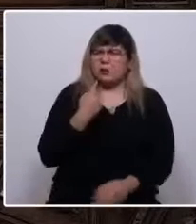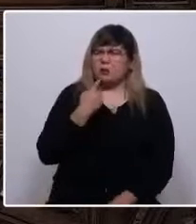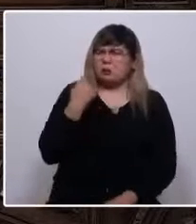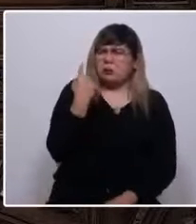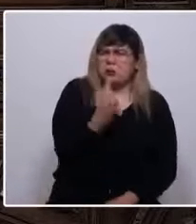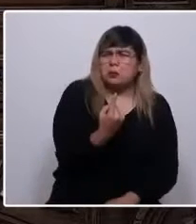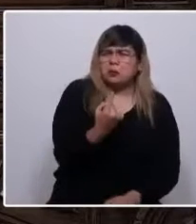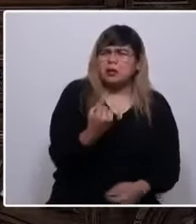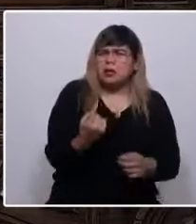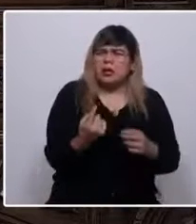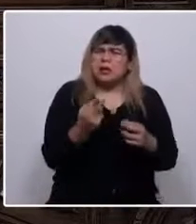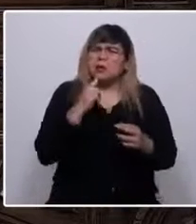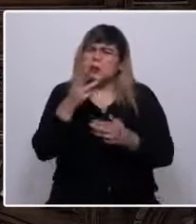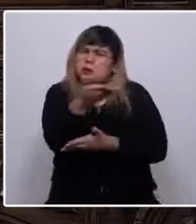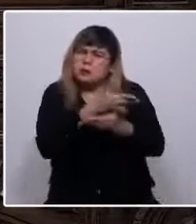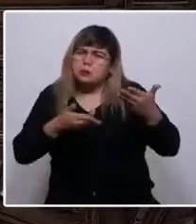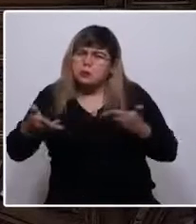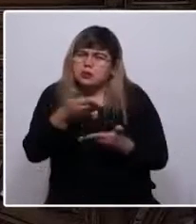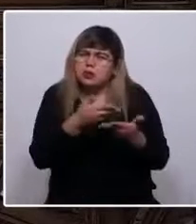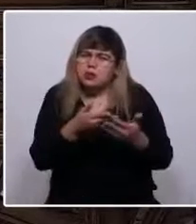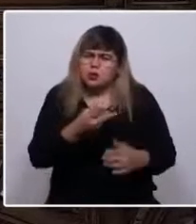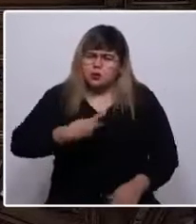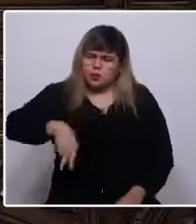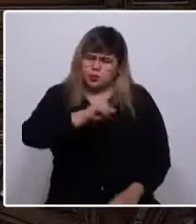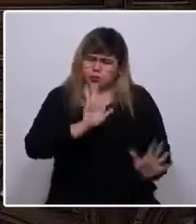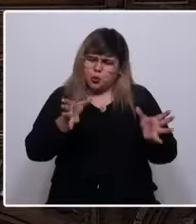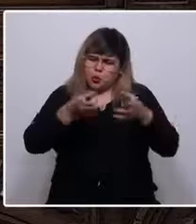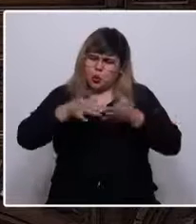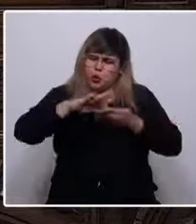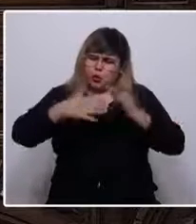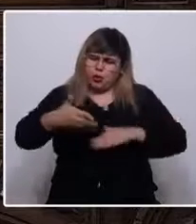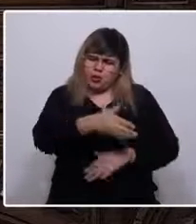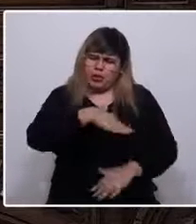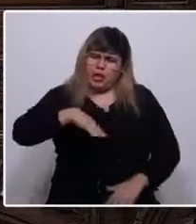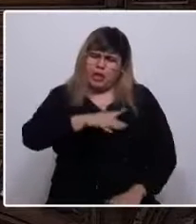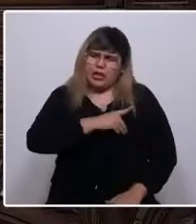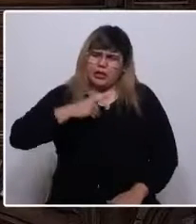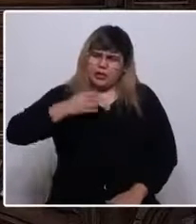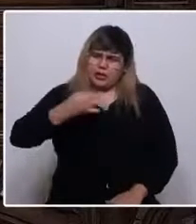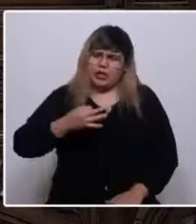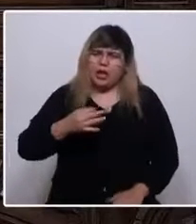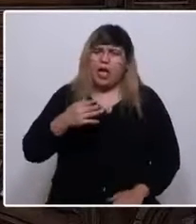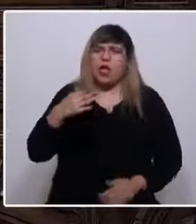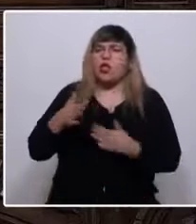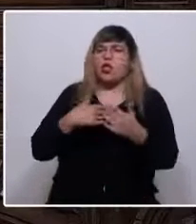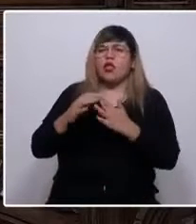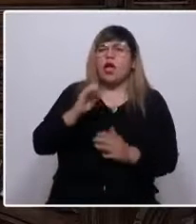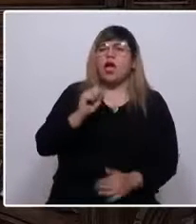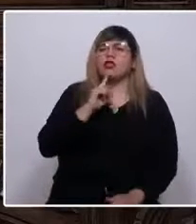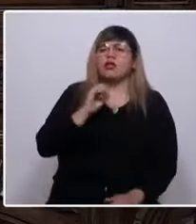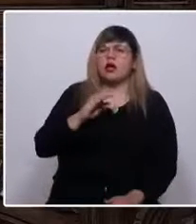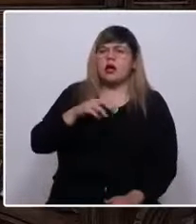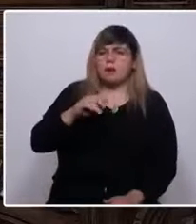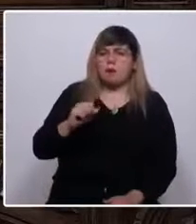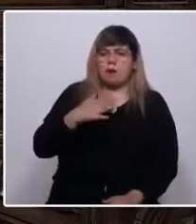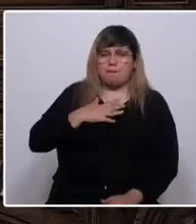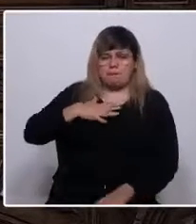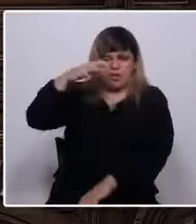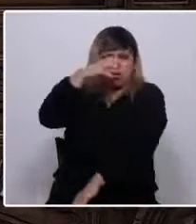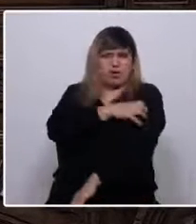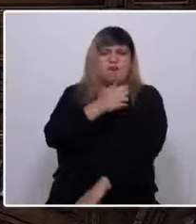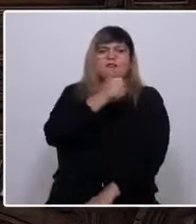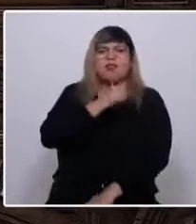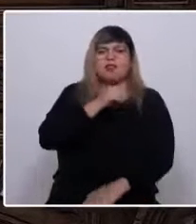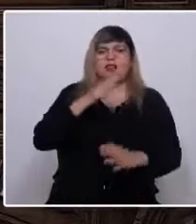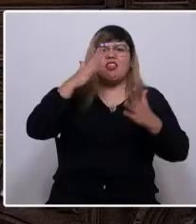respondernos si somos una comunidad digna. Cuando en Atacama, mi región, faltan 10.000 viviendas,